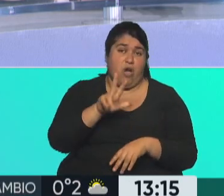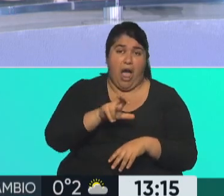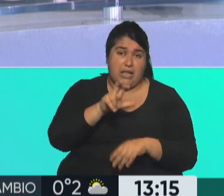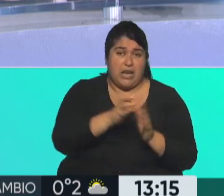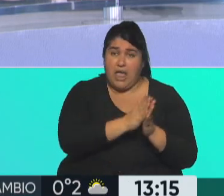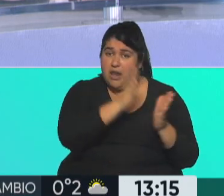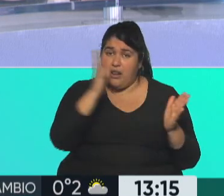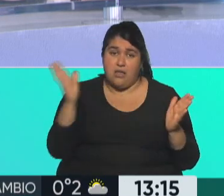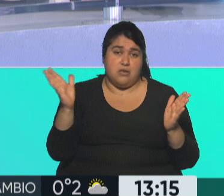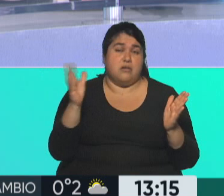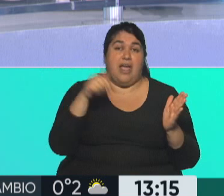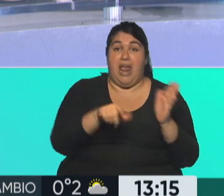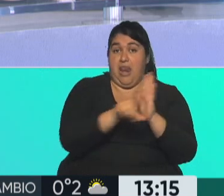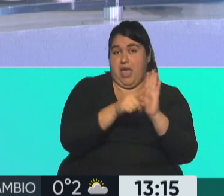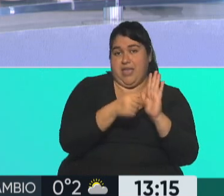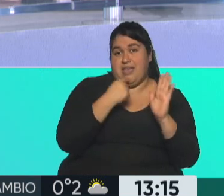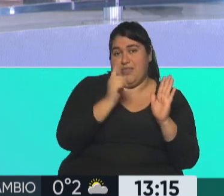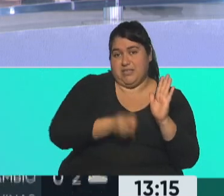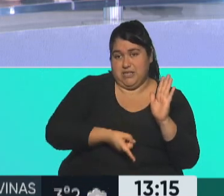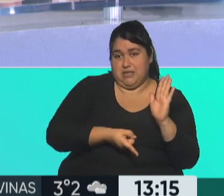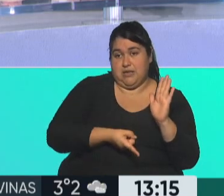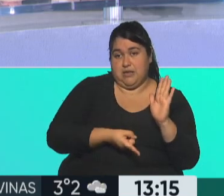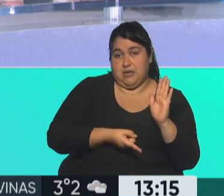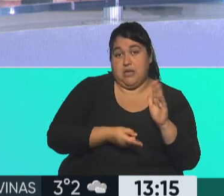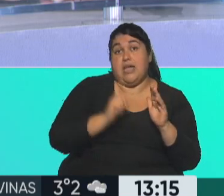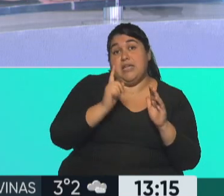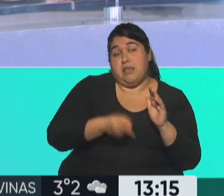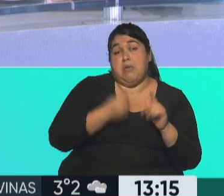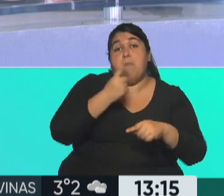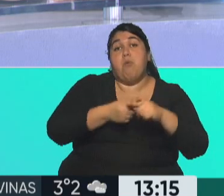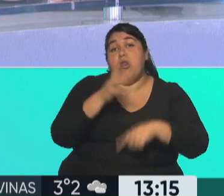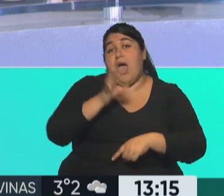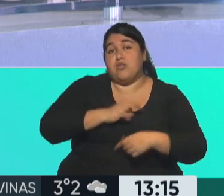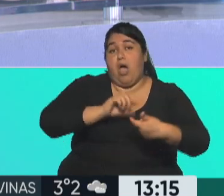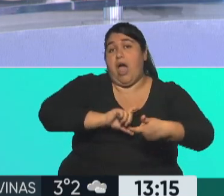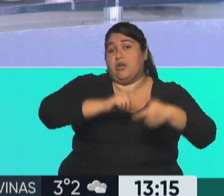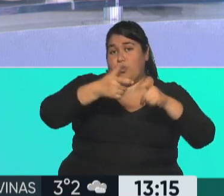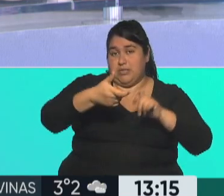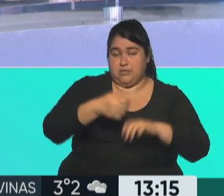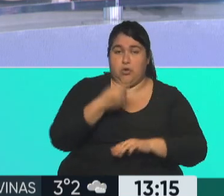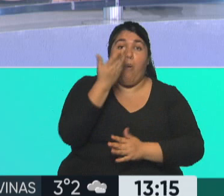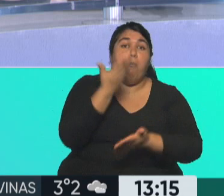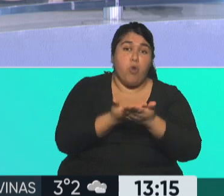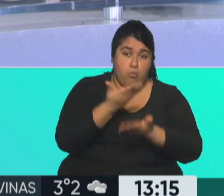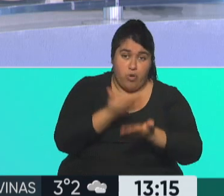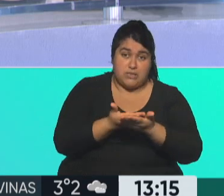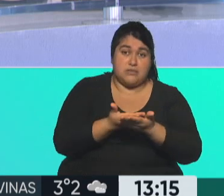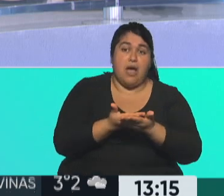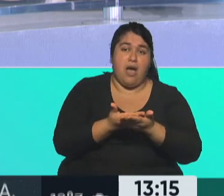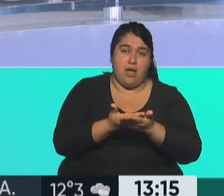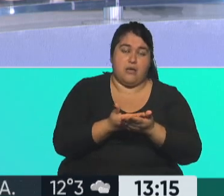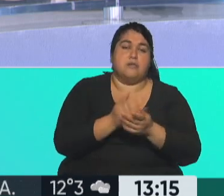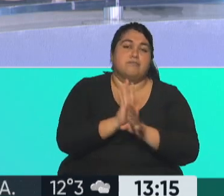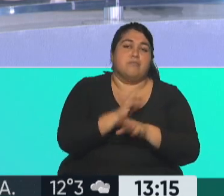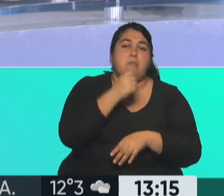impone la actual ley y la actualización anual. Sí. La propuesta que está haciendo, por lo menos un sector,